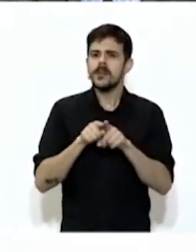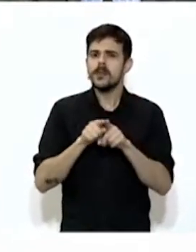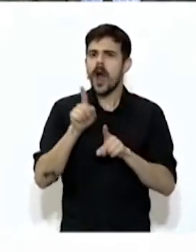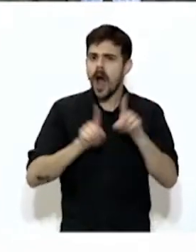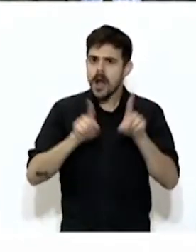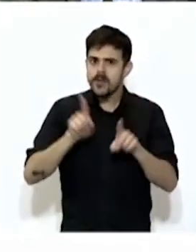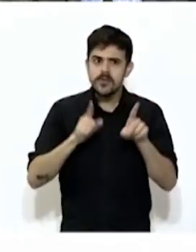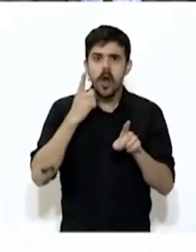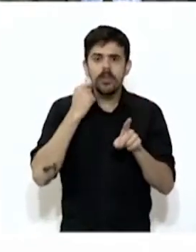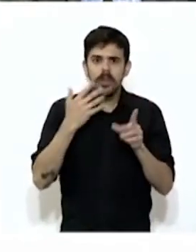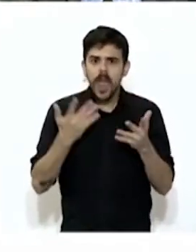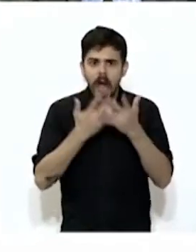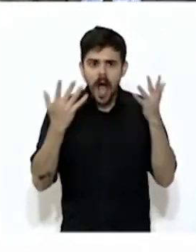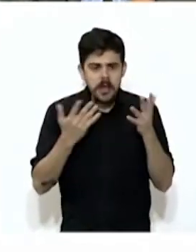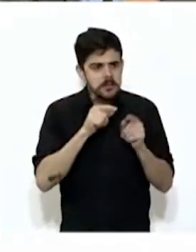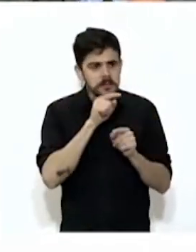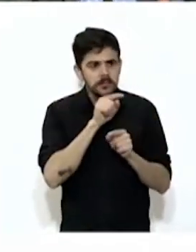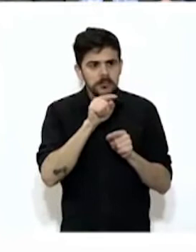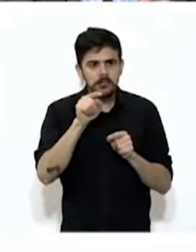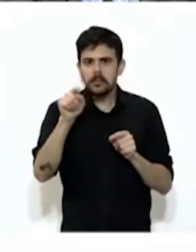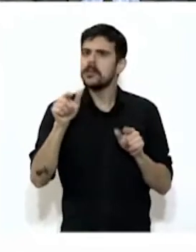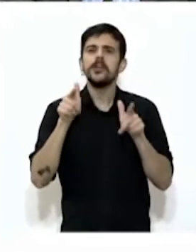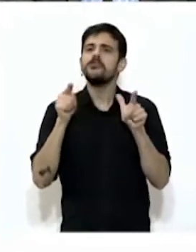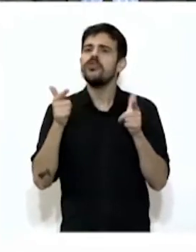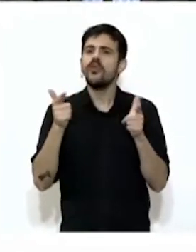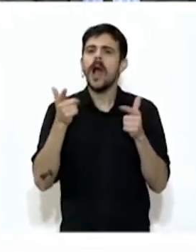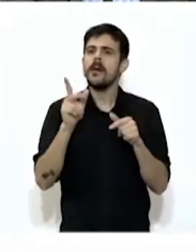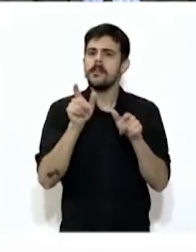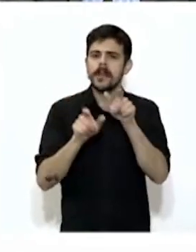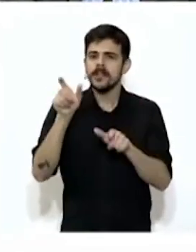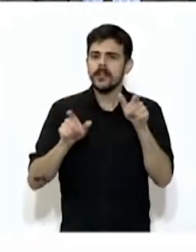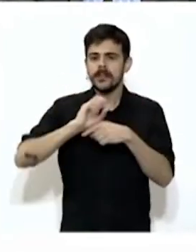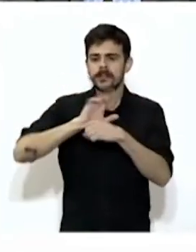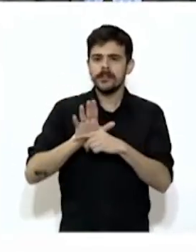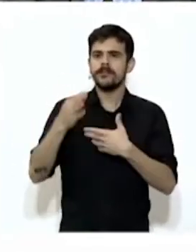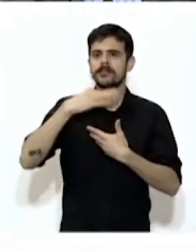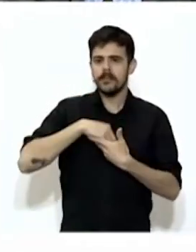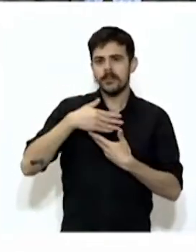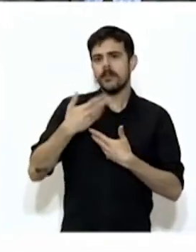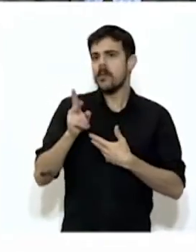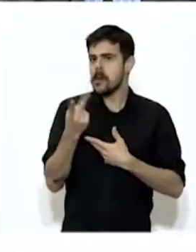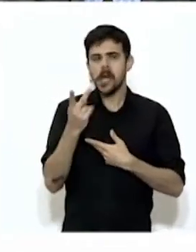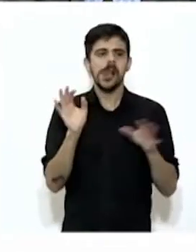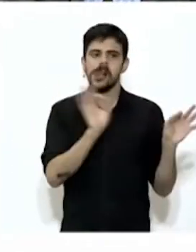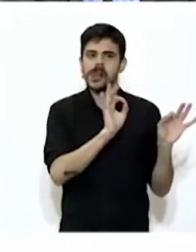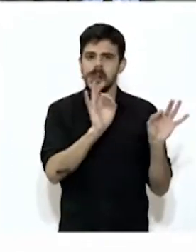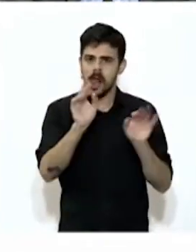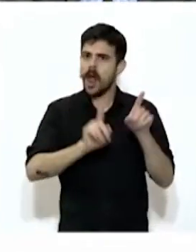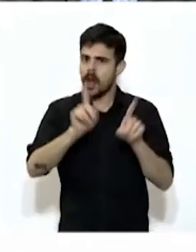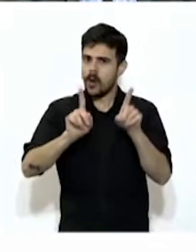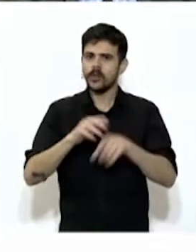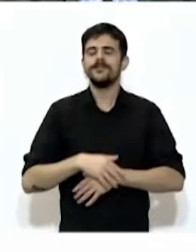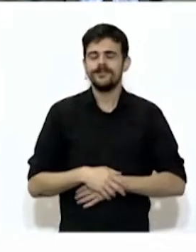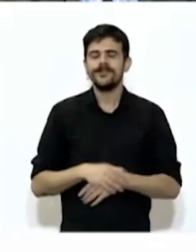pacientes fallecidos. En relación a la ocupación de terapias, de camas de terapia